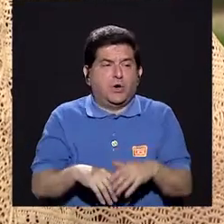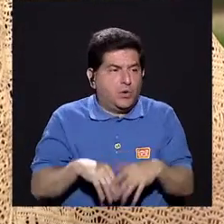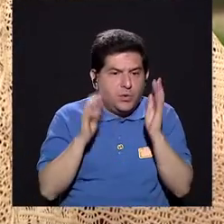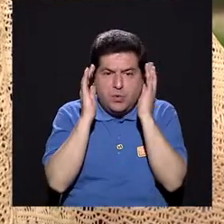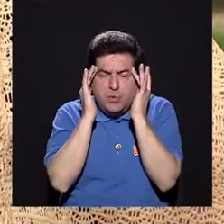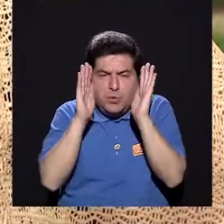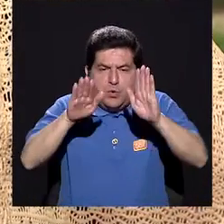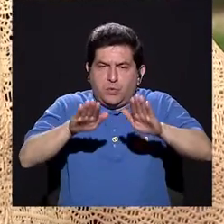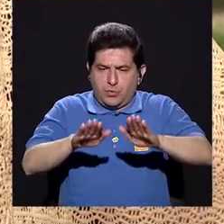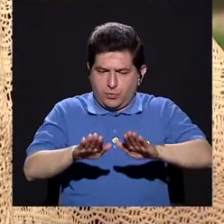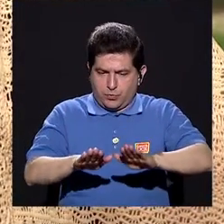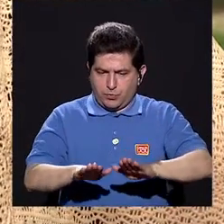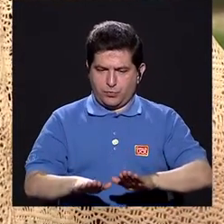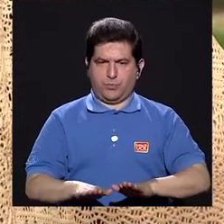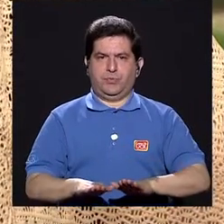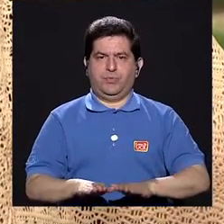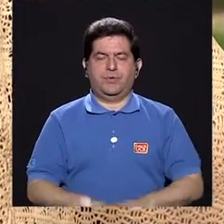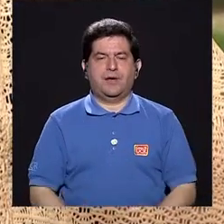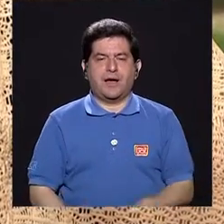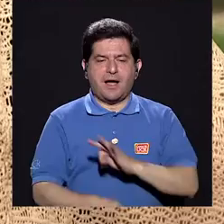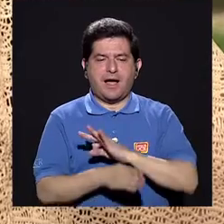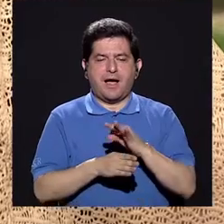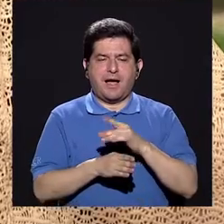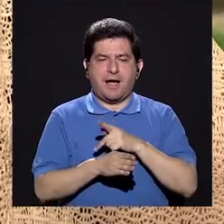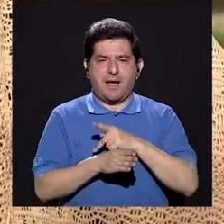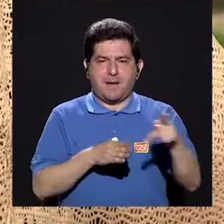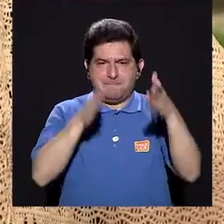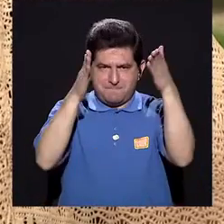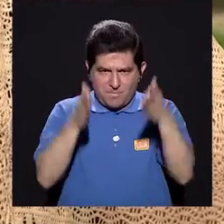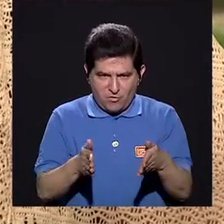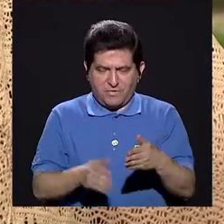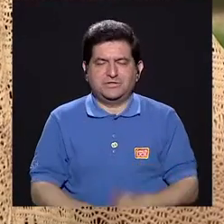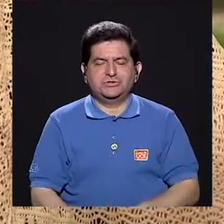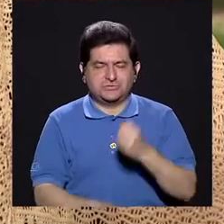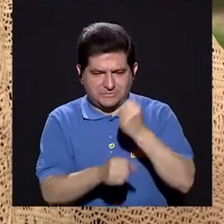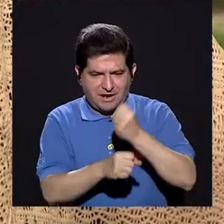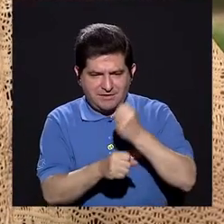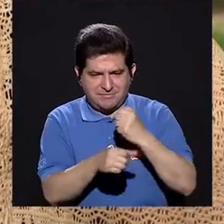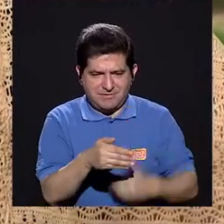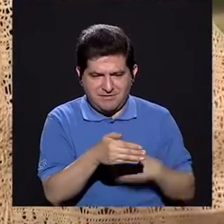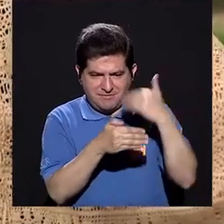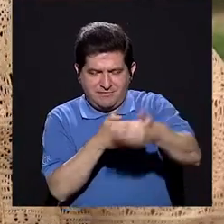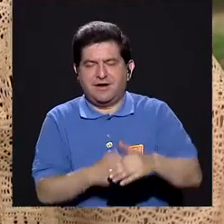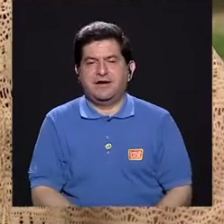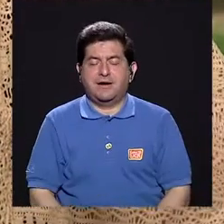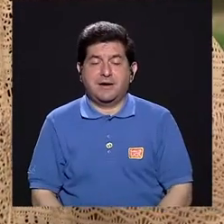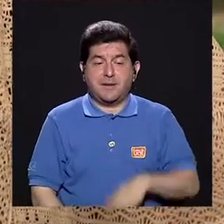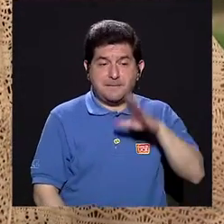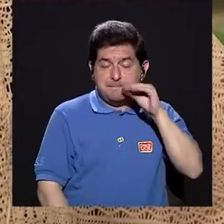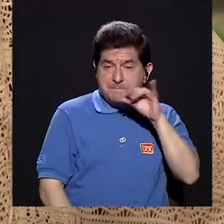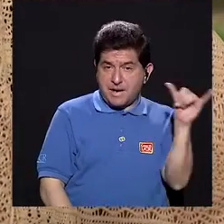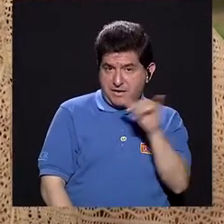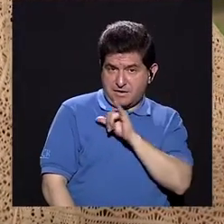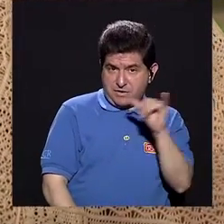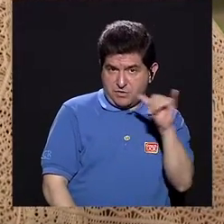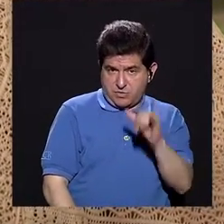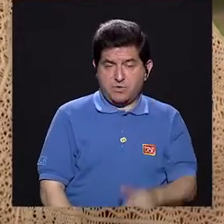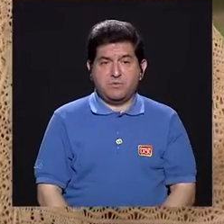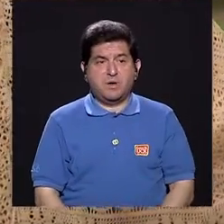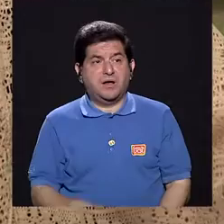para que logre entrar el profesional a realizar su terapia. El perro se convierte